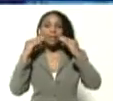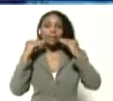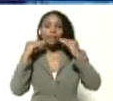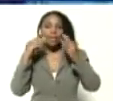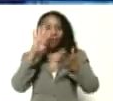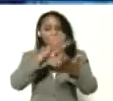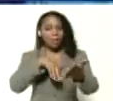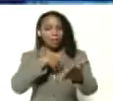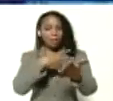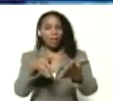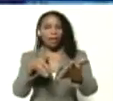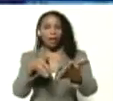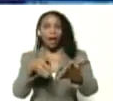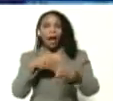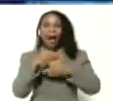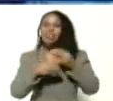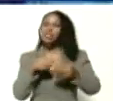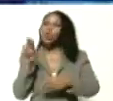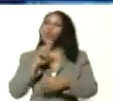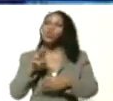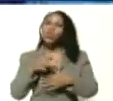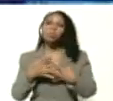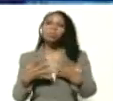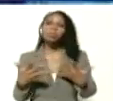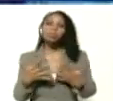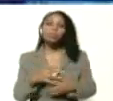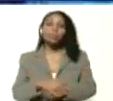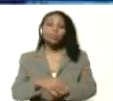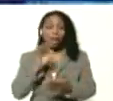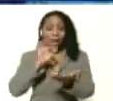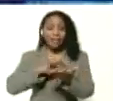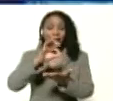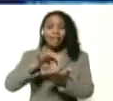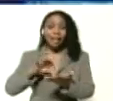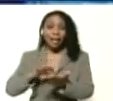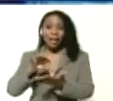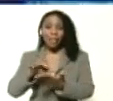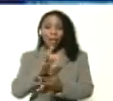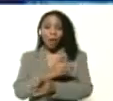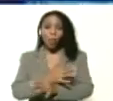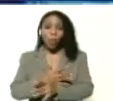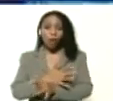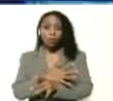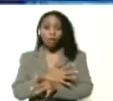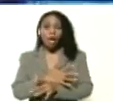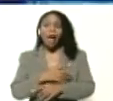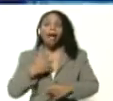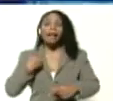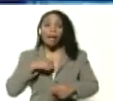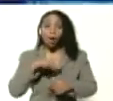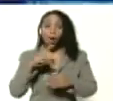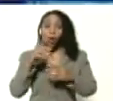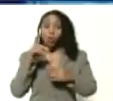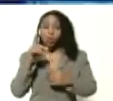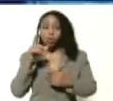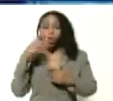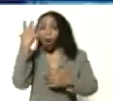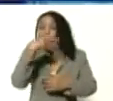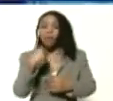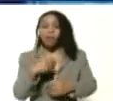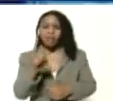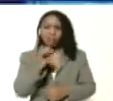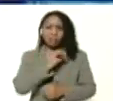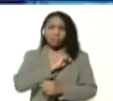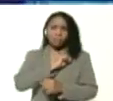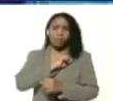matemáticas haciendo uso de la estrategia lúdica que los muchachos le pierdan el miedo a la matemática desde educación